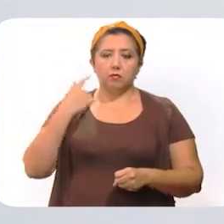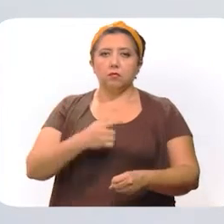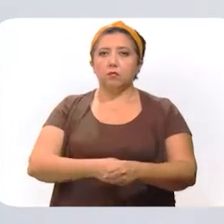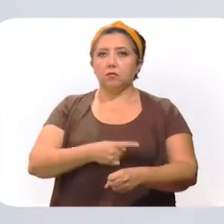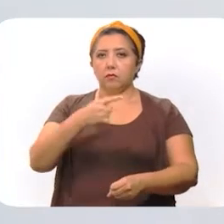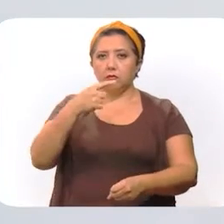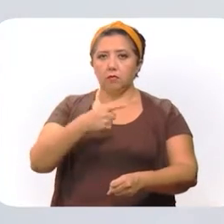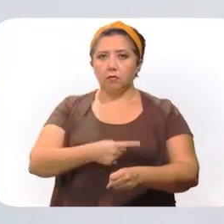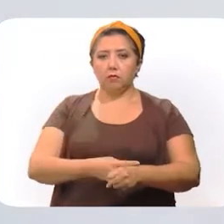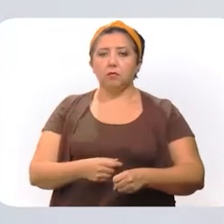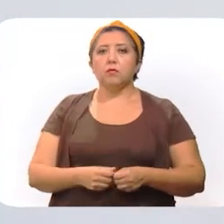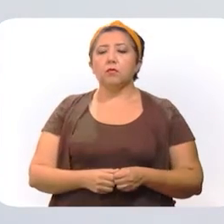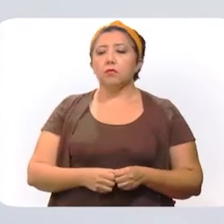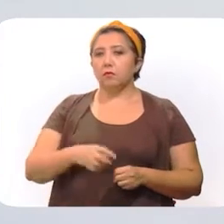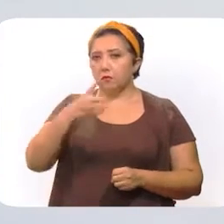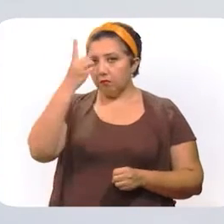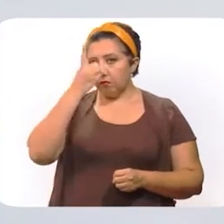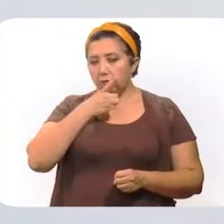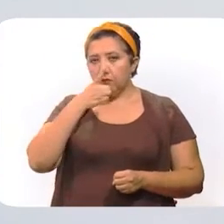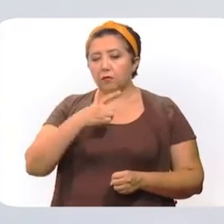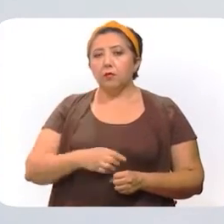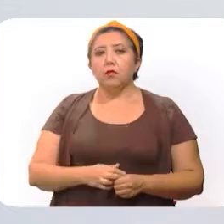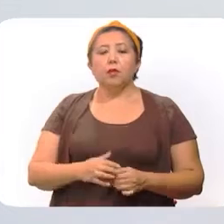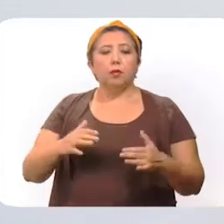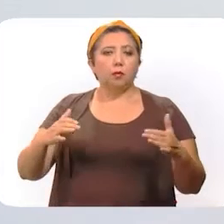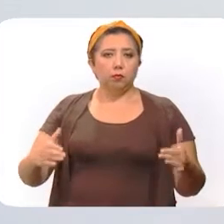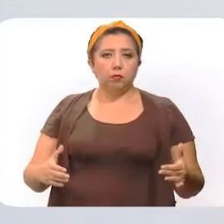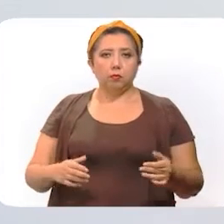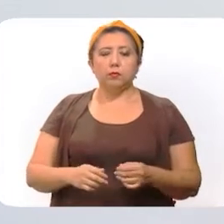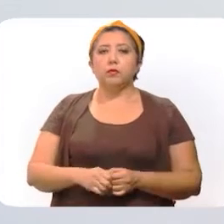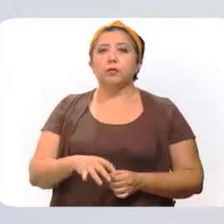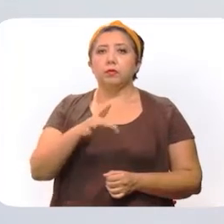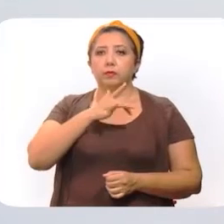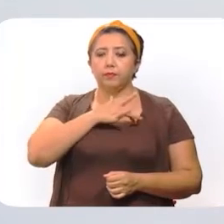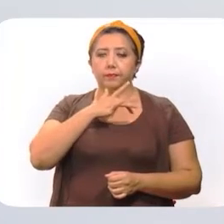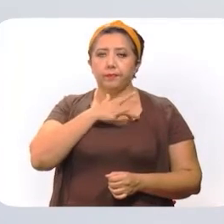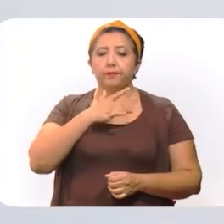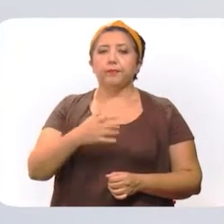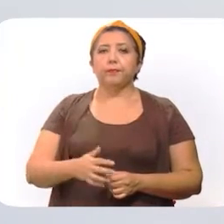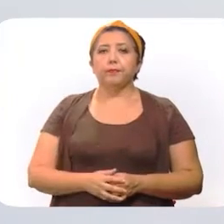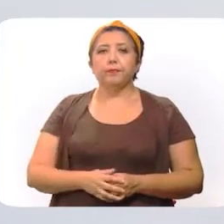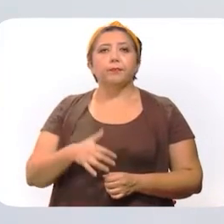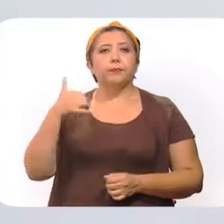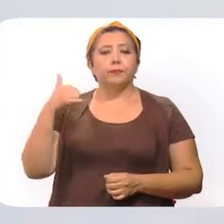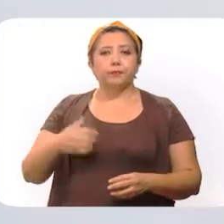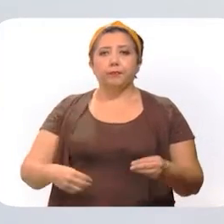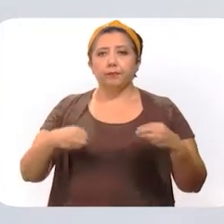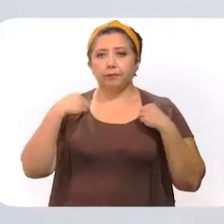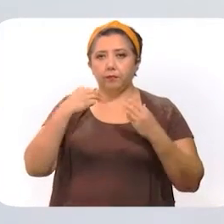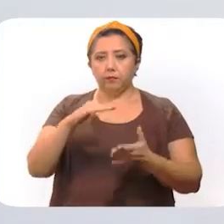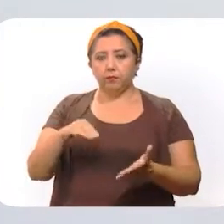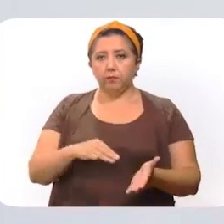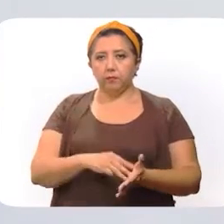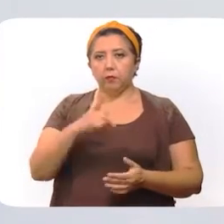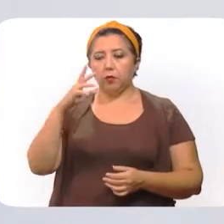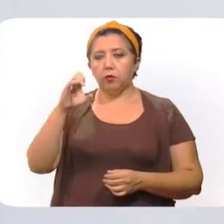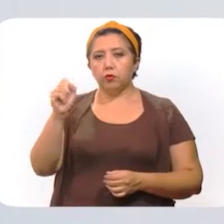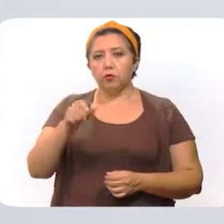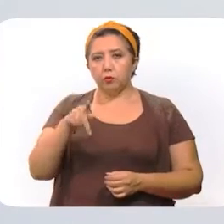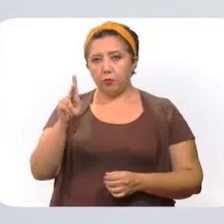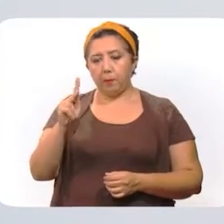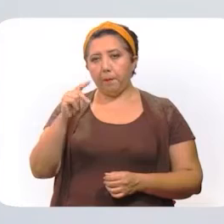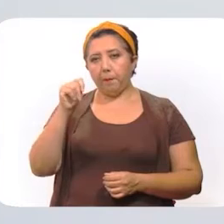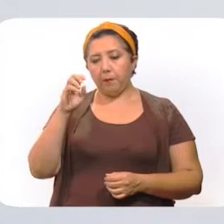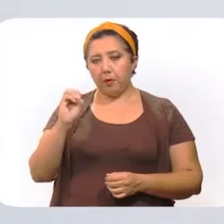enfermedades fueron hipertensión arterial sistémica, diabetes mellitus, obesidad y cardiopatía. Seis residían en Mérida, una en